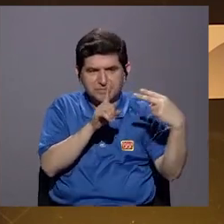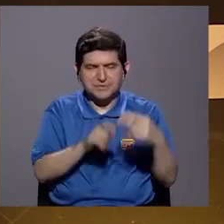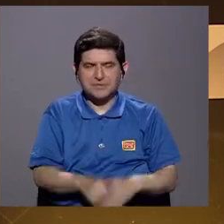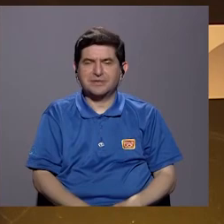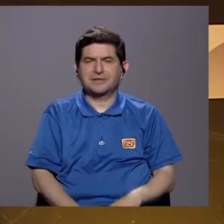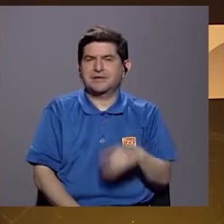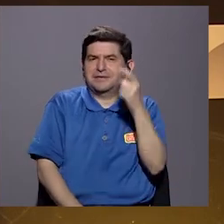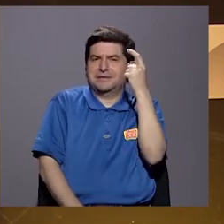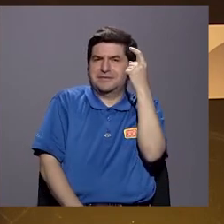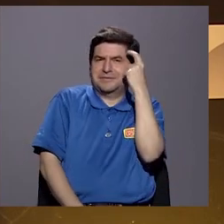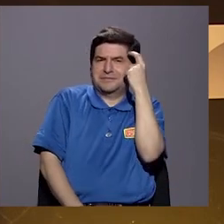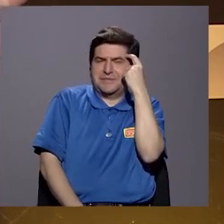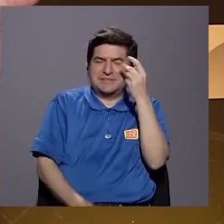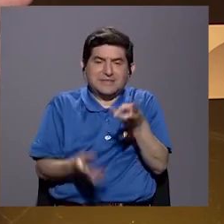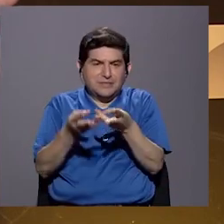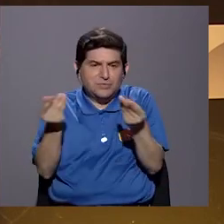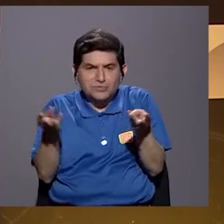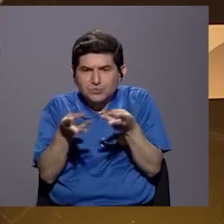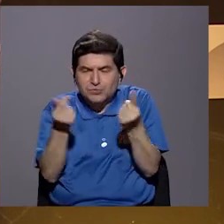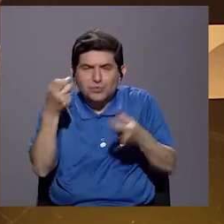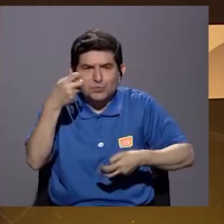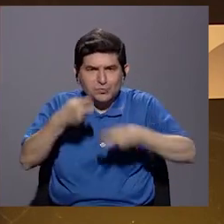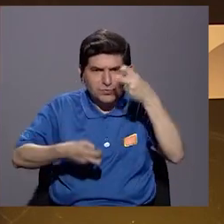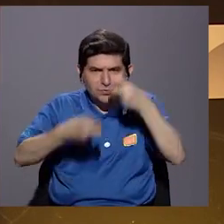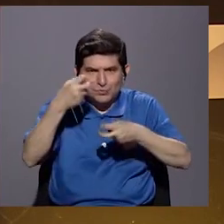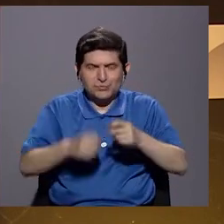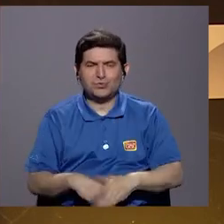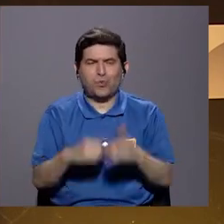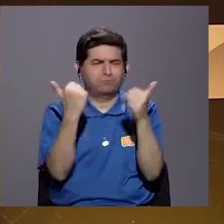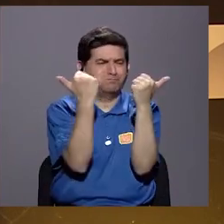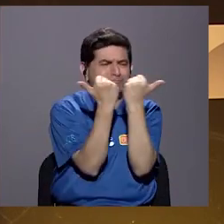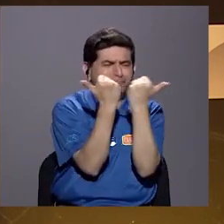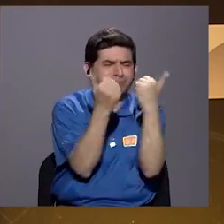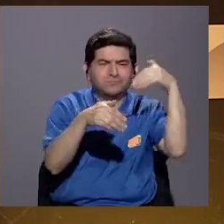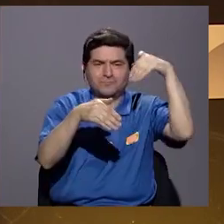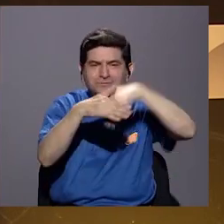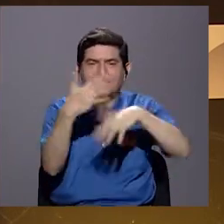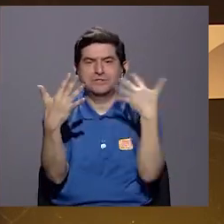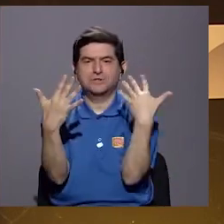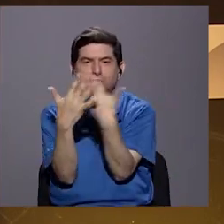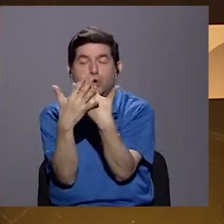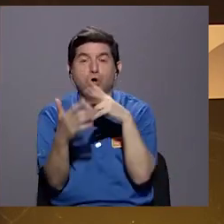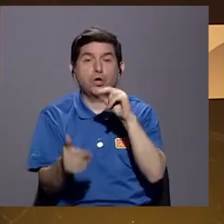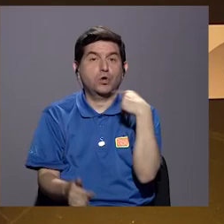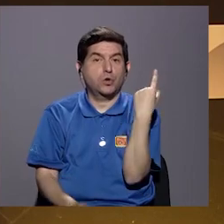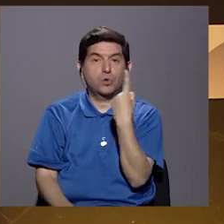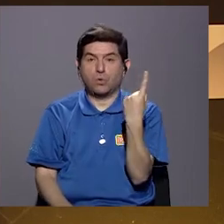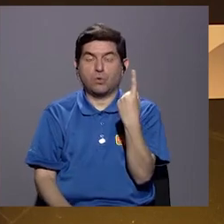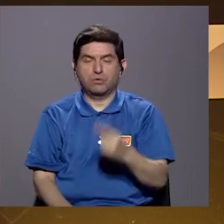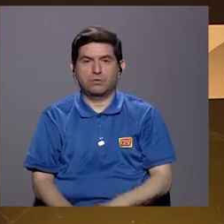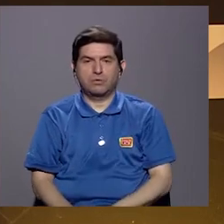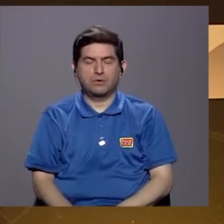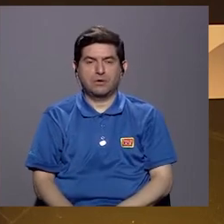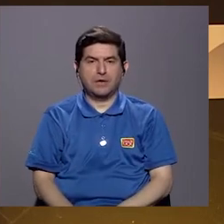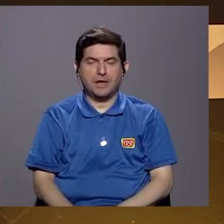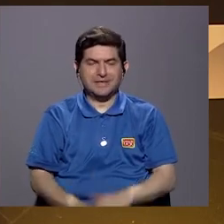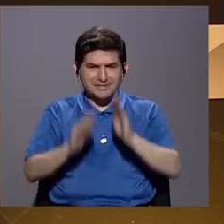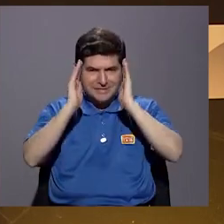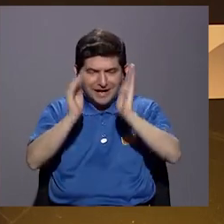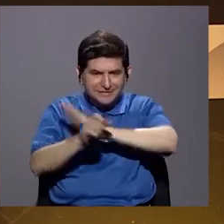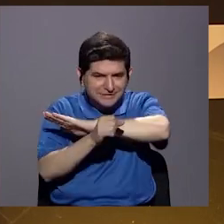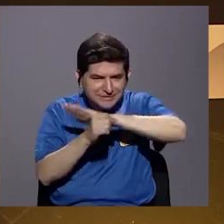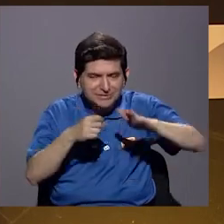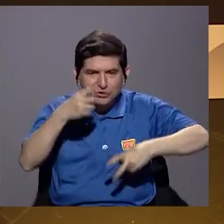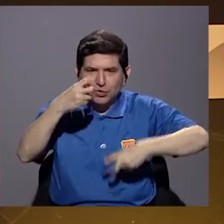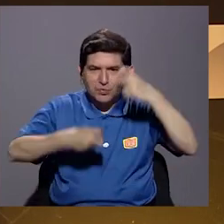o mirando un poco hacia la solución del problema del hacinamiento en las cárceles. Y no solo eso, sino la integralidad